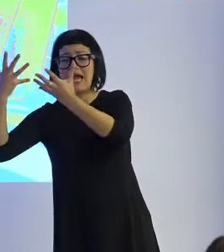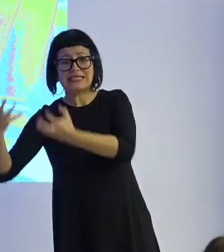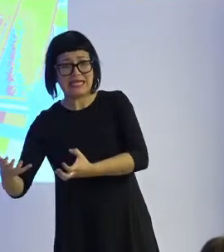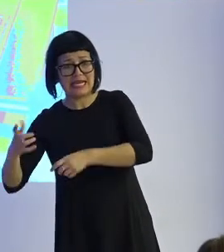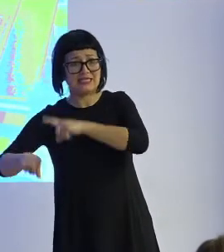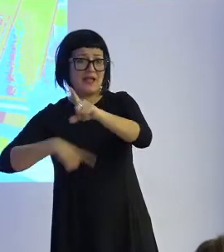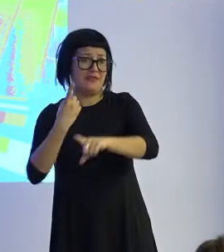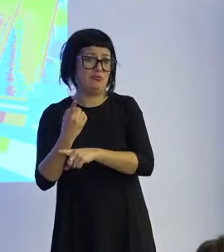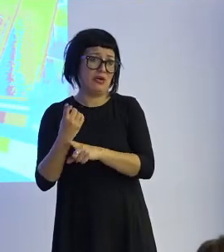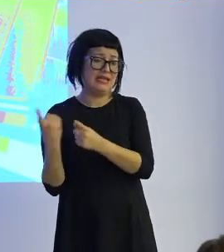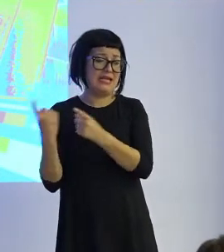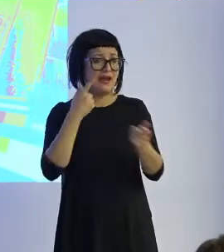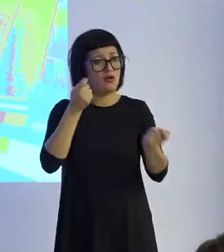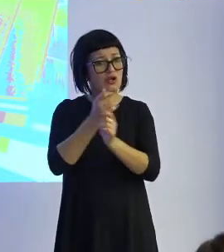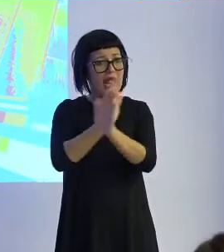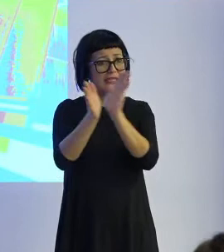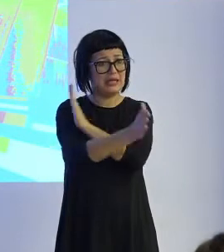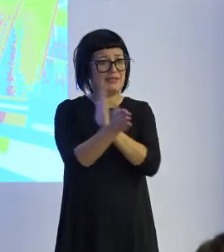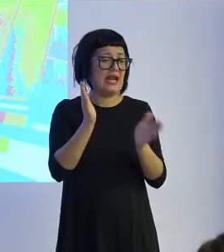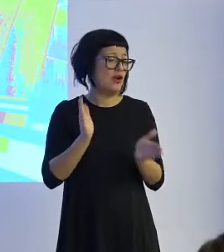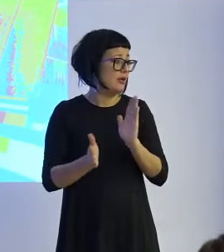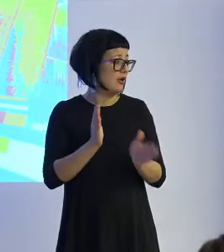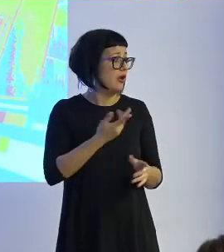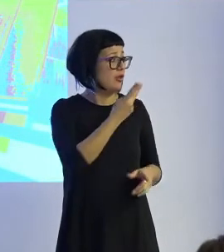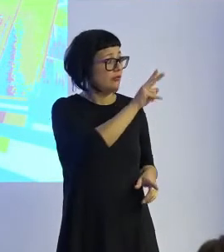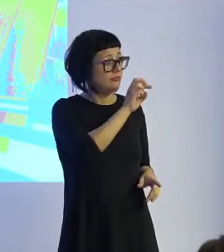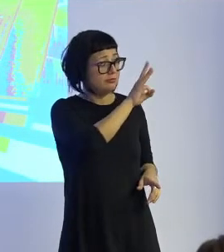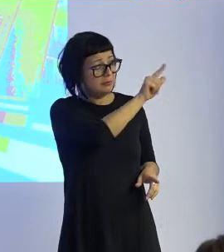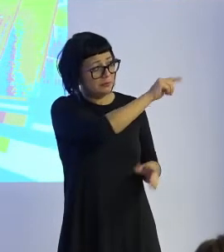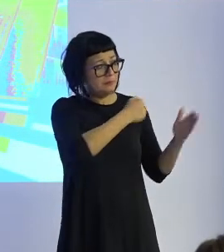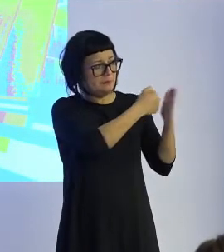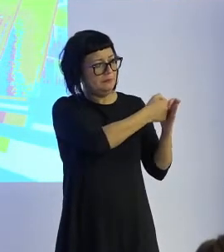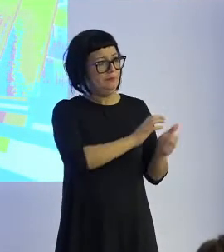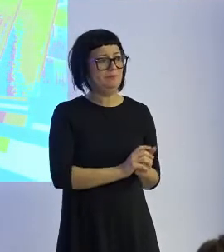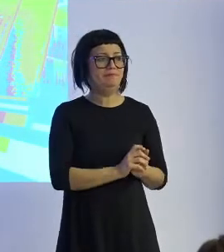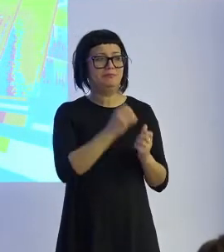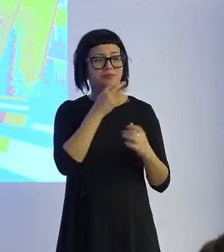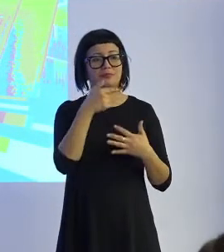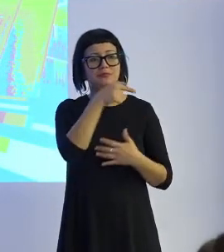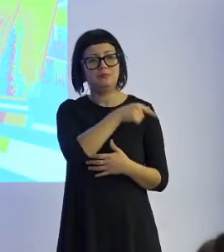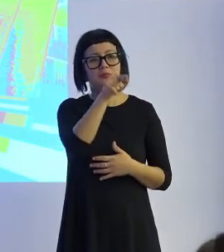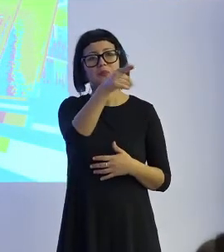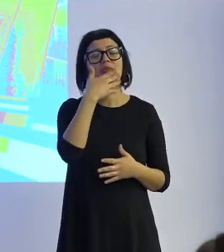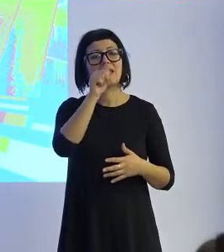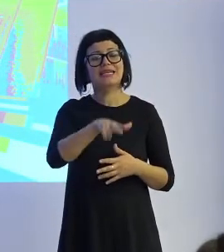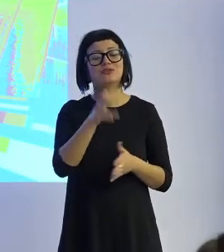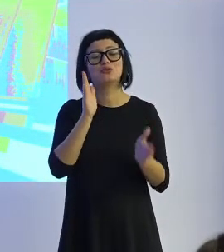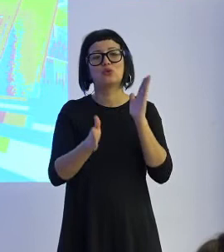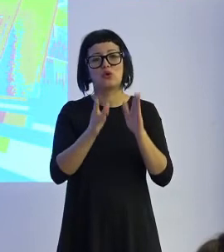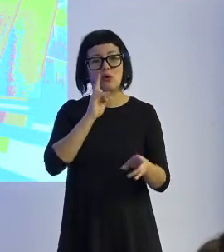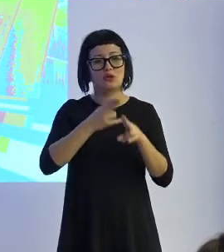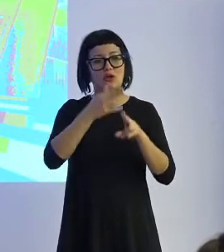el tema de la oficultura Isaac dos tres minutos máximo este es OSPI es un robot